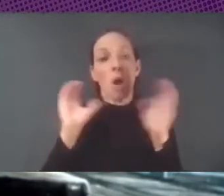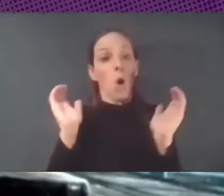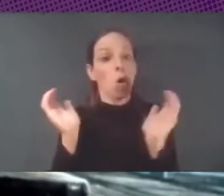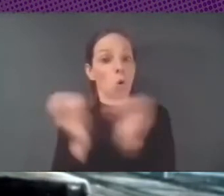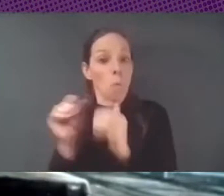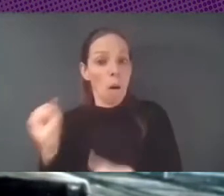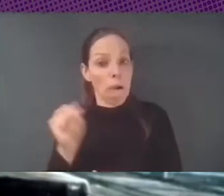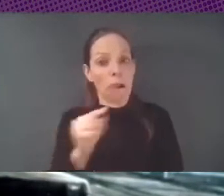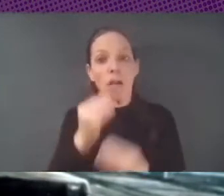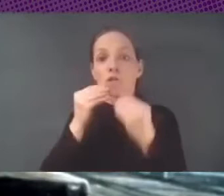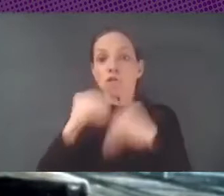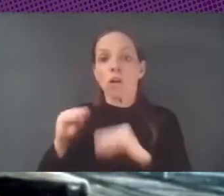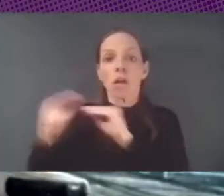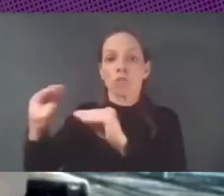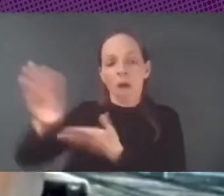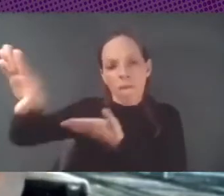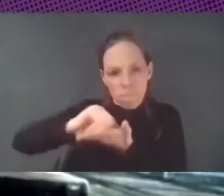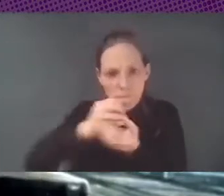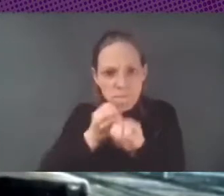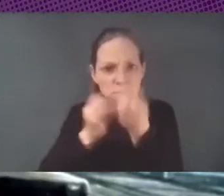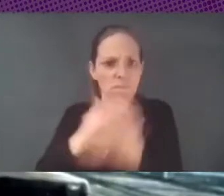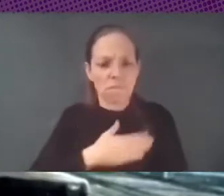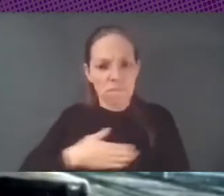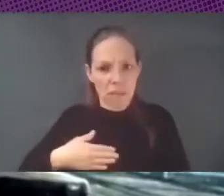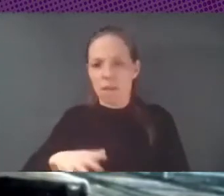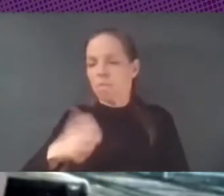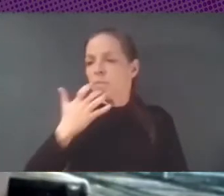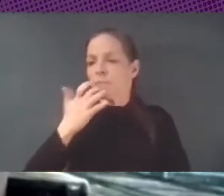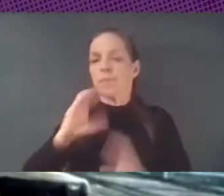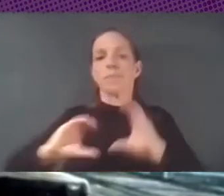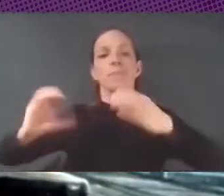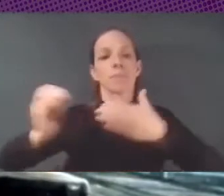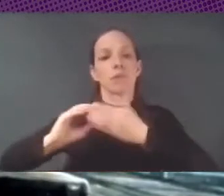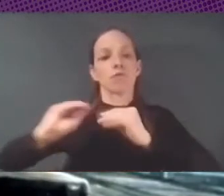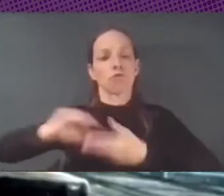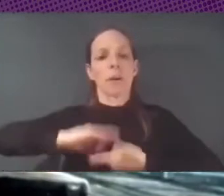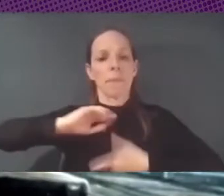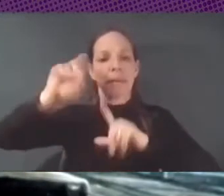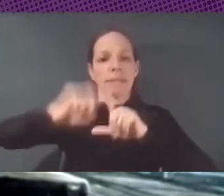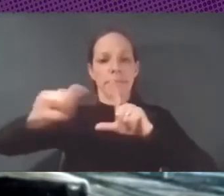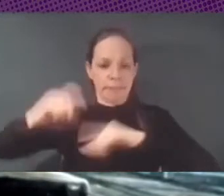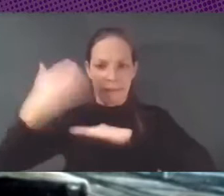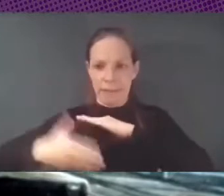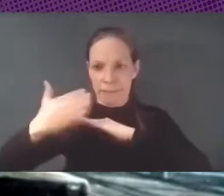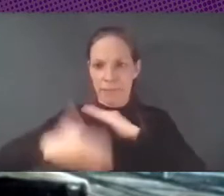de estos grupos. Estamos hablando de comunidades con capacidades estadísticas limitadas, sobrevivientes de vivienda